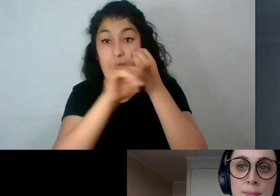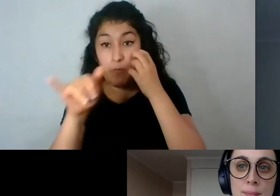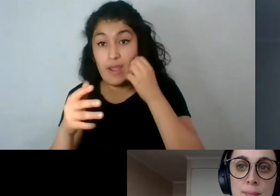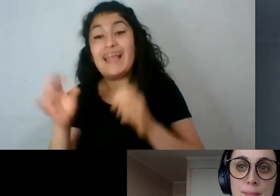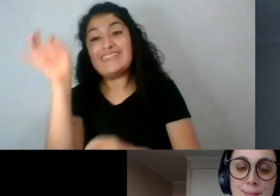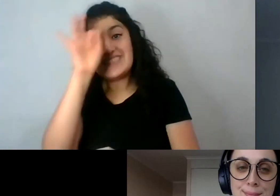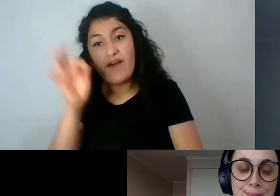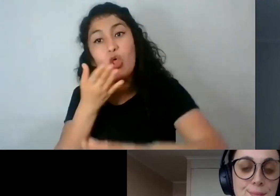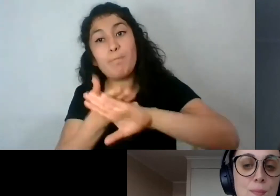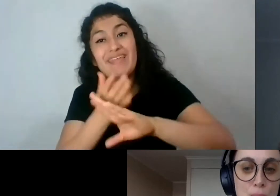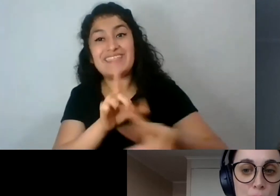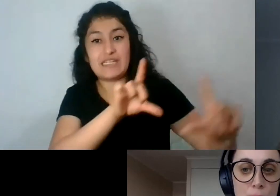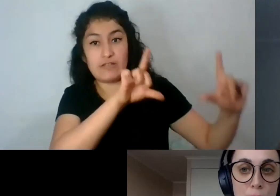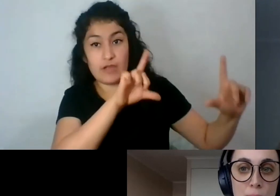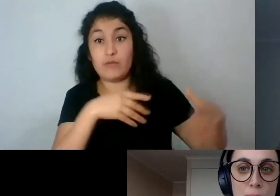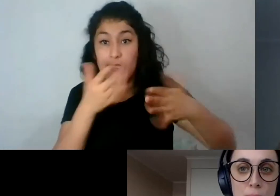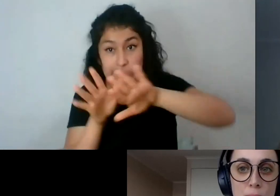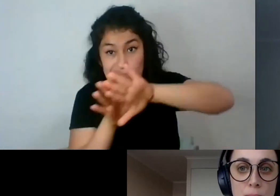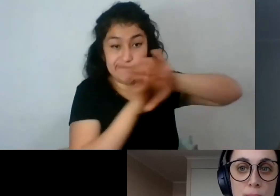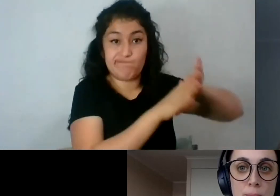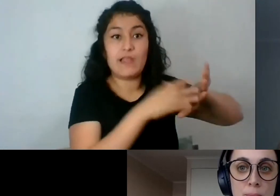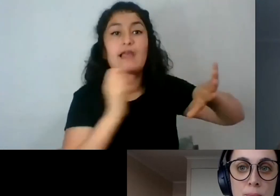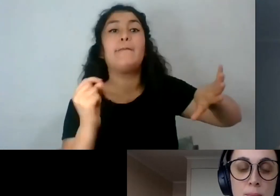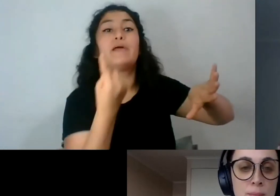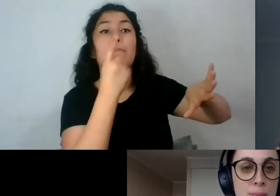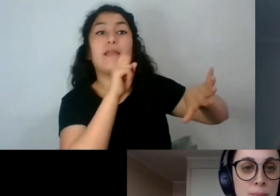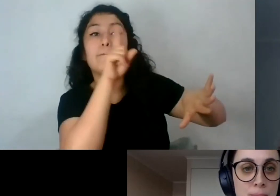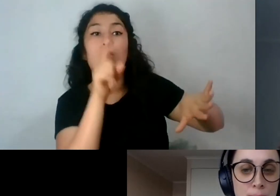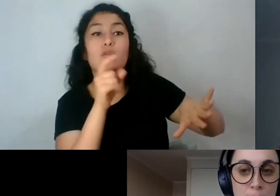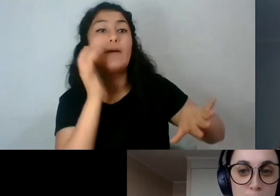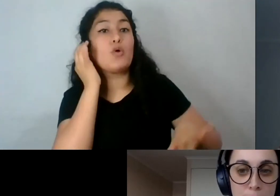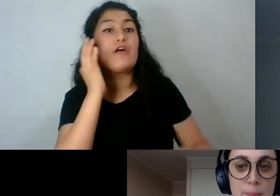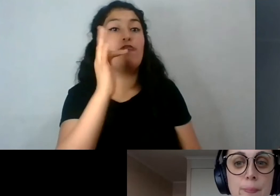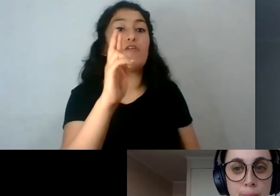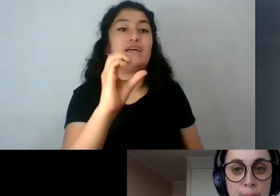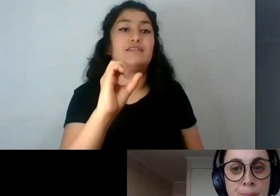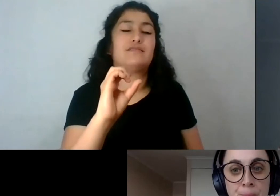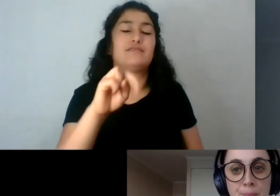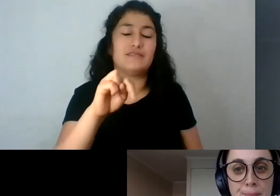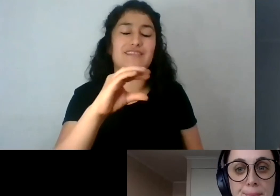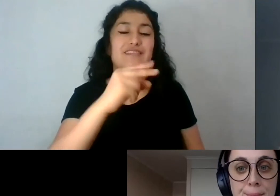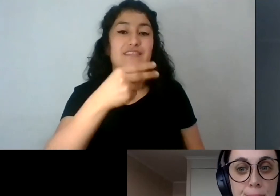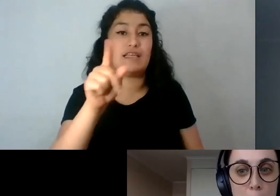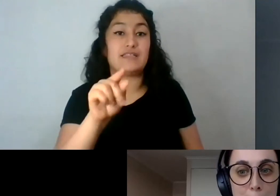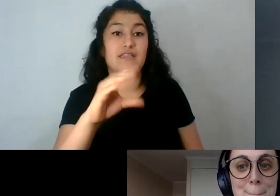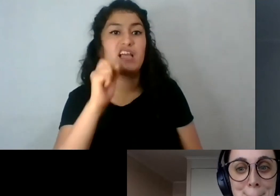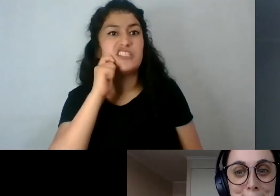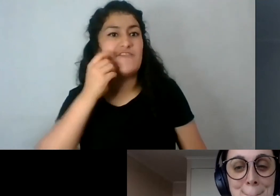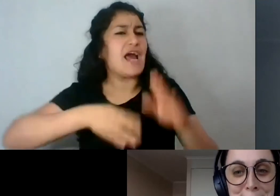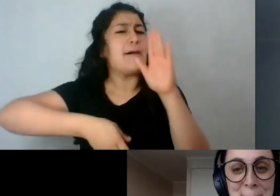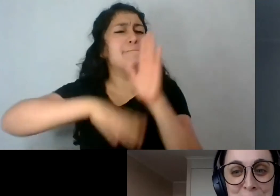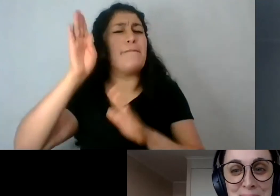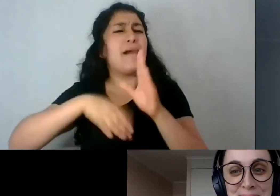a ir con la primera pregunta que hace Francesca Freire. Esta fue la más votada de todas.